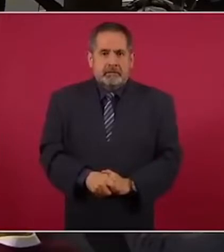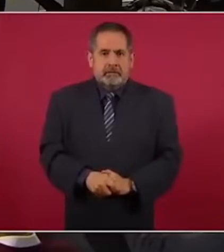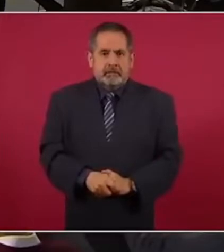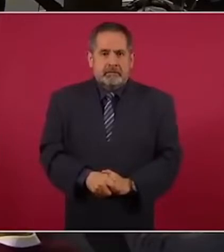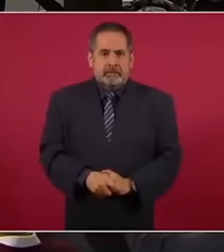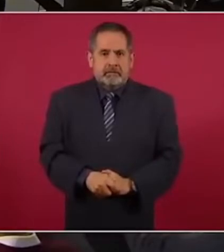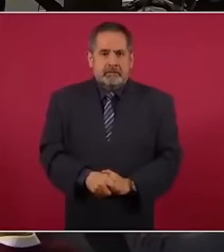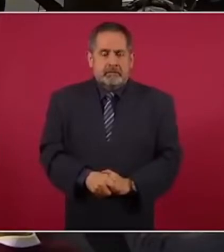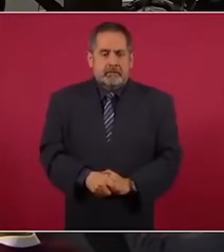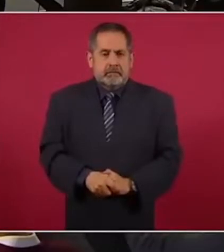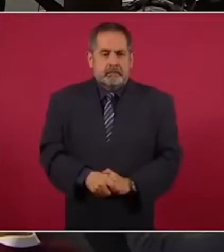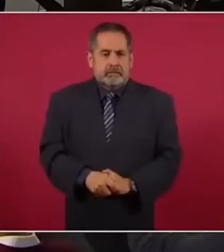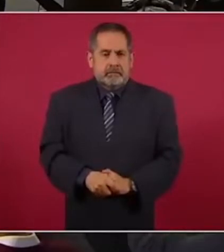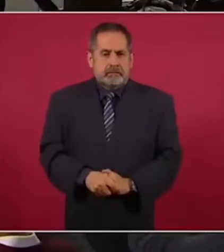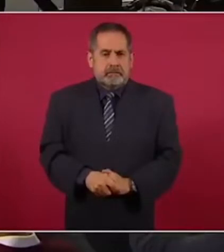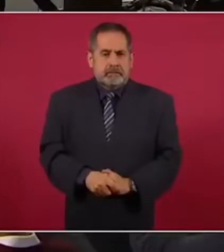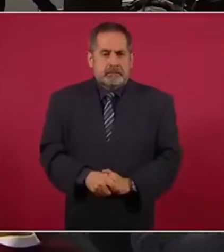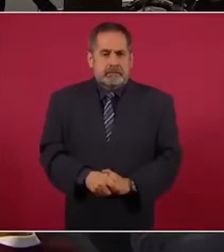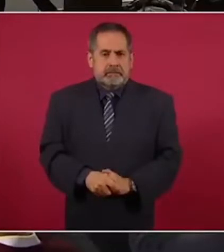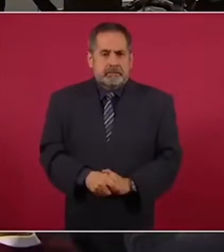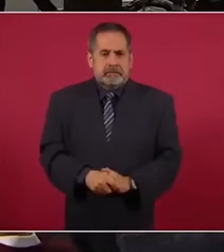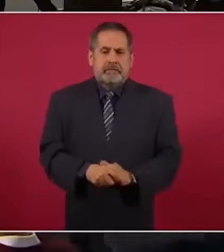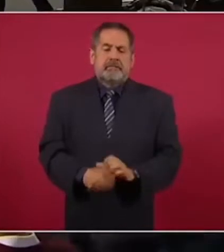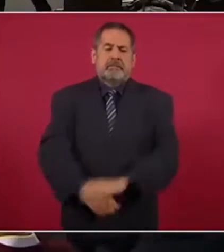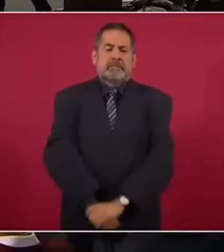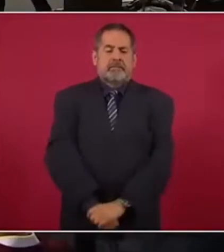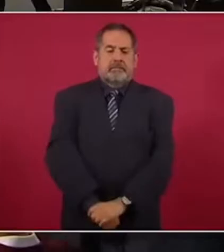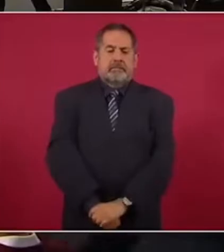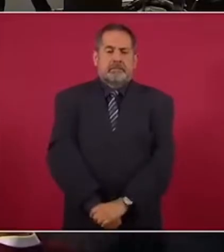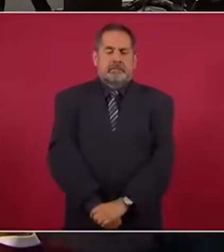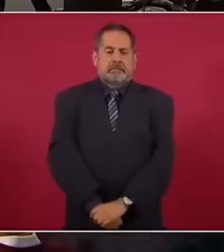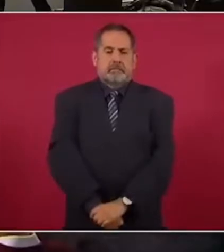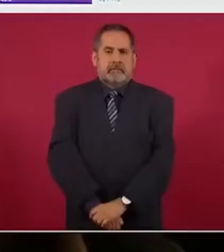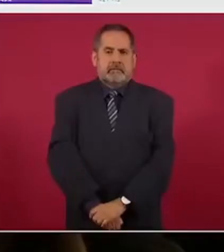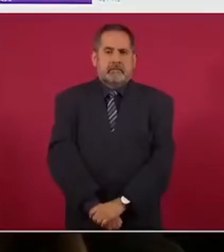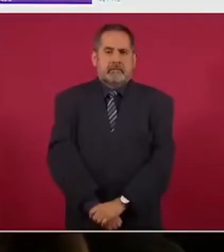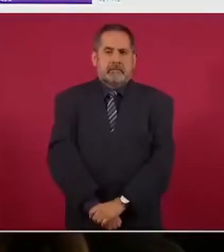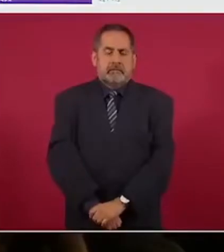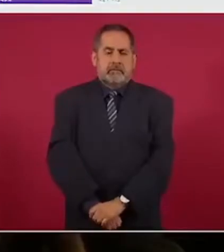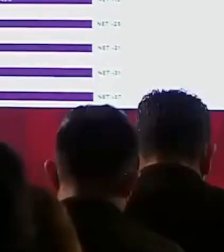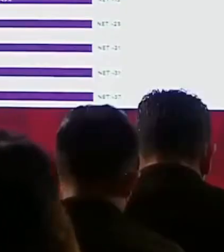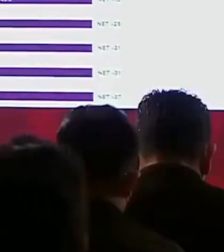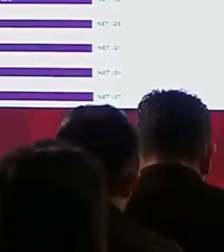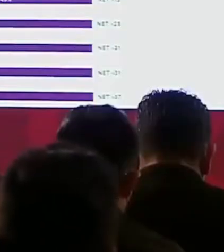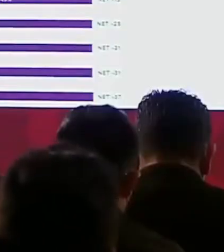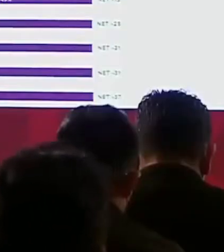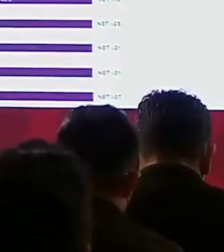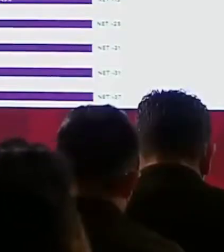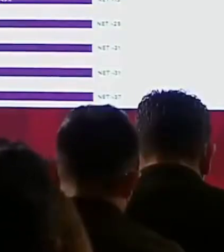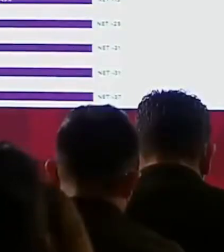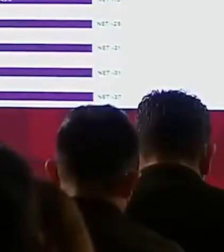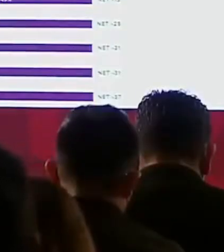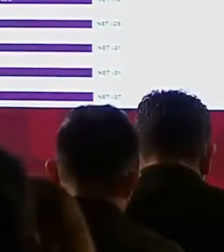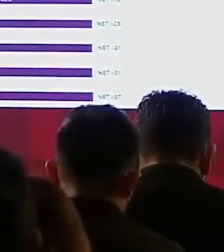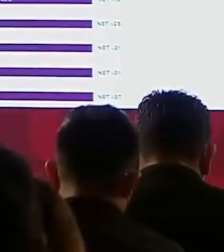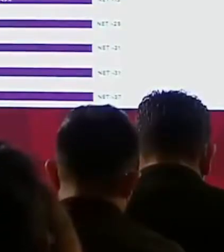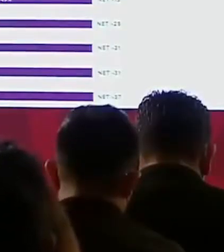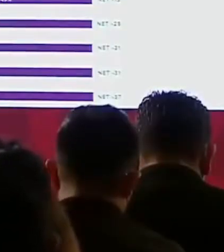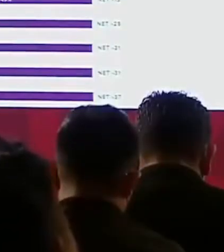No cuestiona el apoyo, yo he visto las encuestas también. No, Pero ¿tú crees que esta gente no está consciente